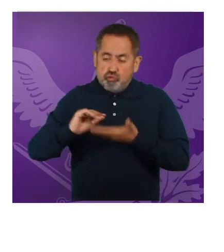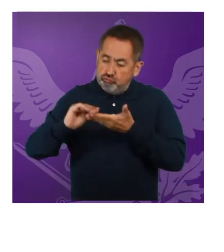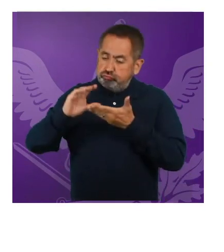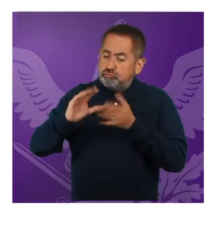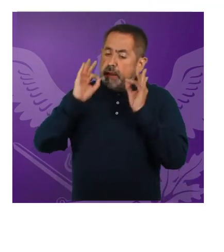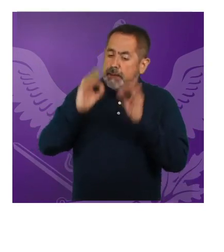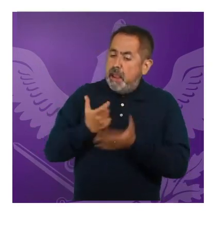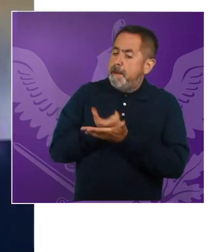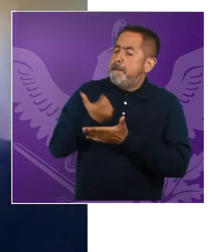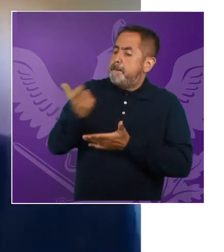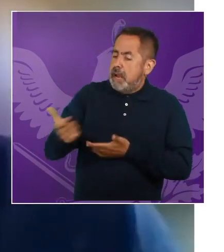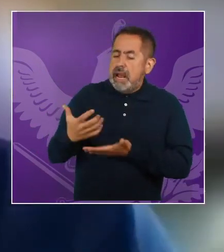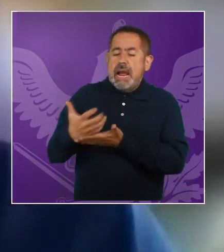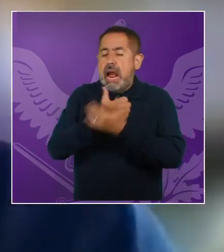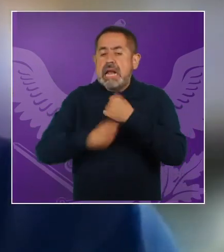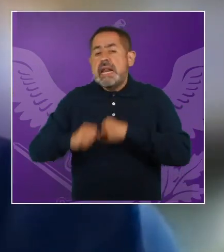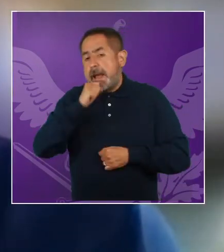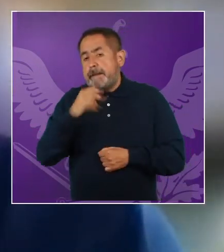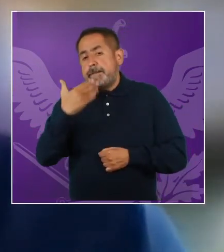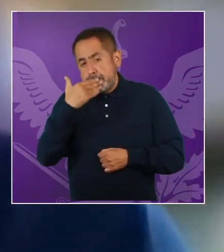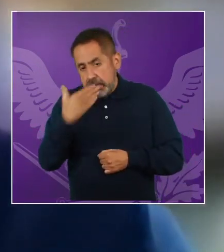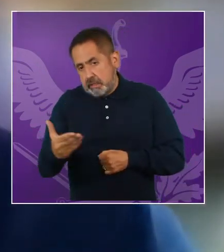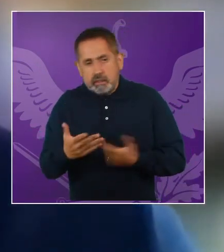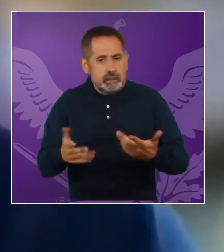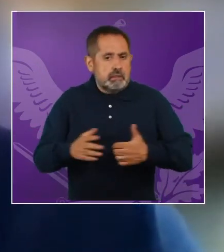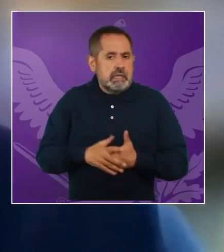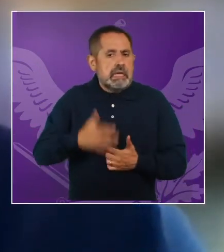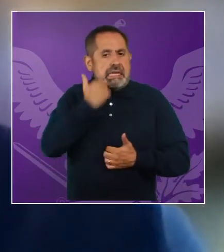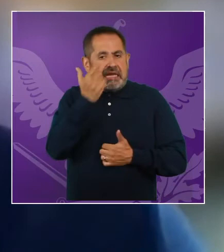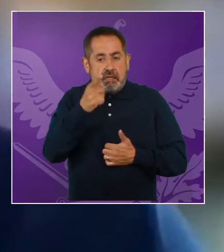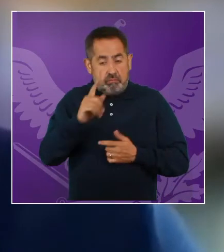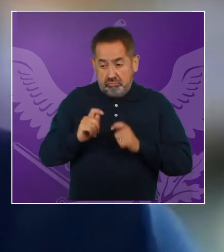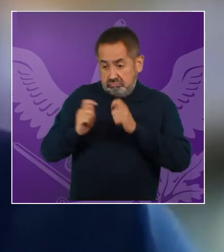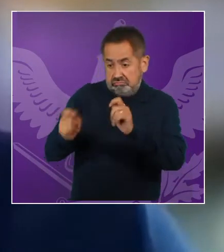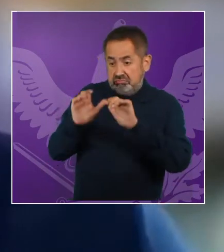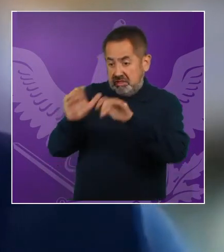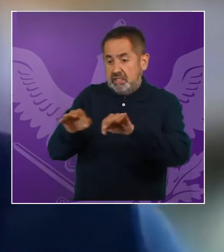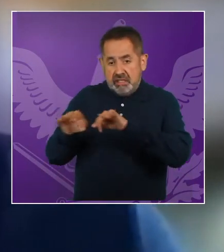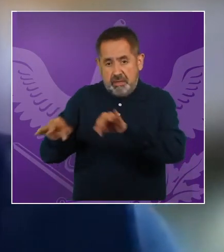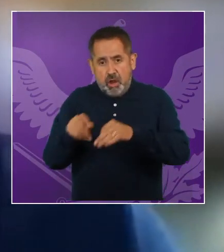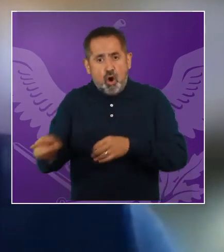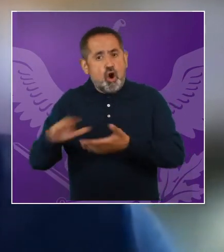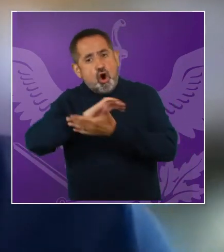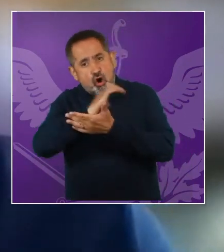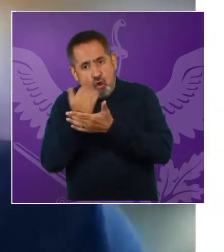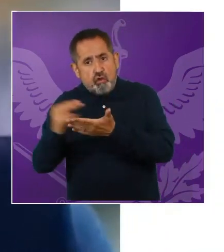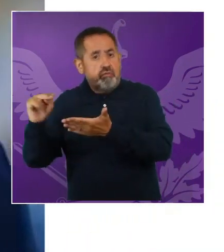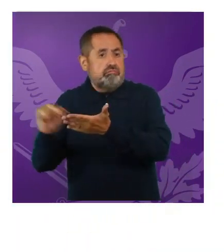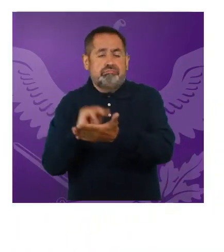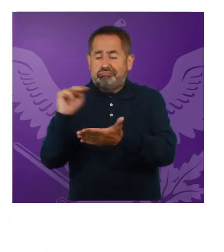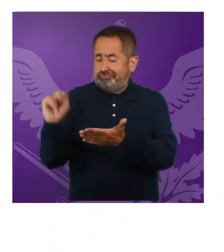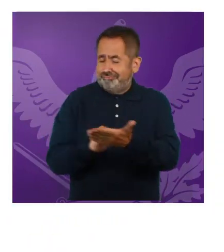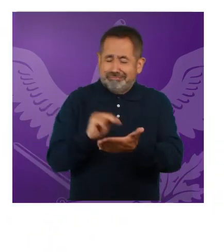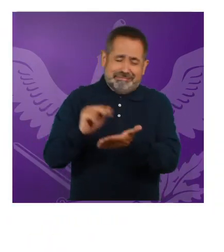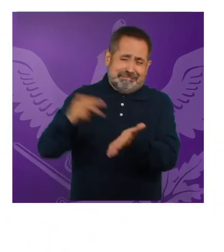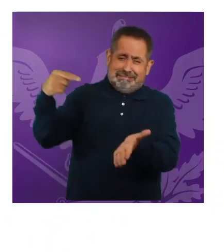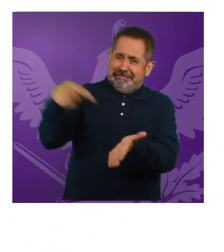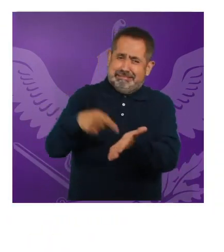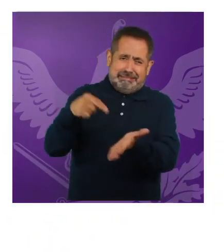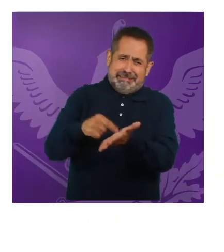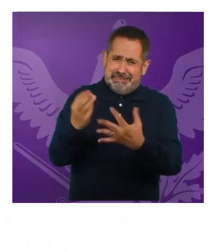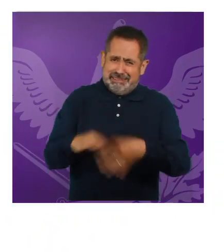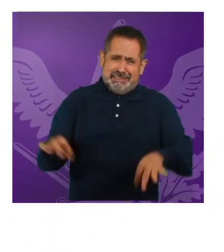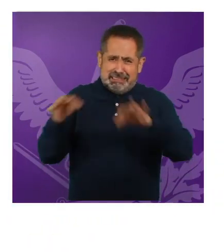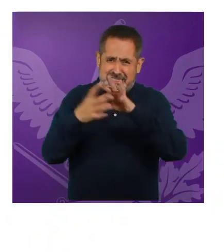pago justo remunerador, ¿no? Buscamos que las personas que contratan, pues empiecen a formalizar